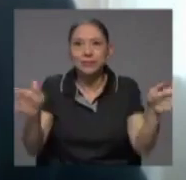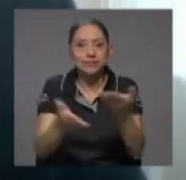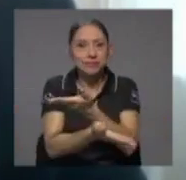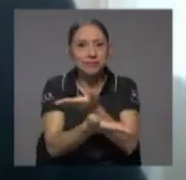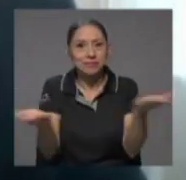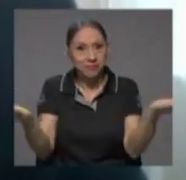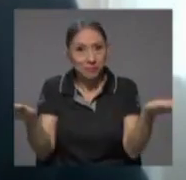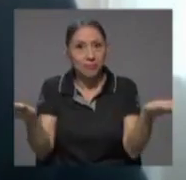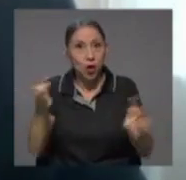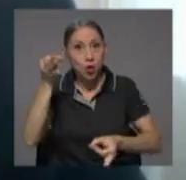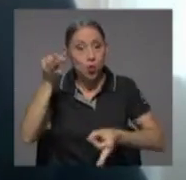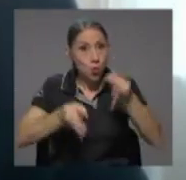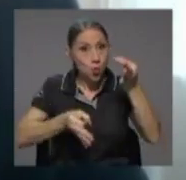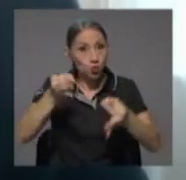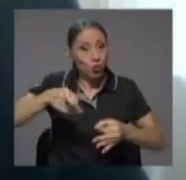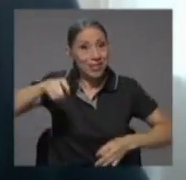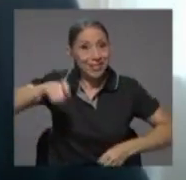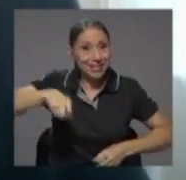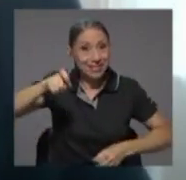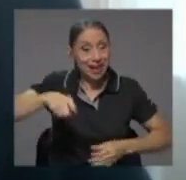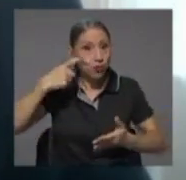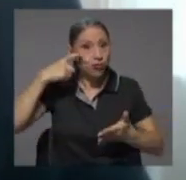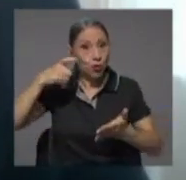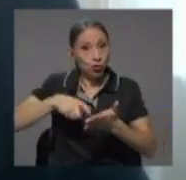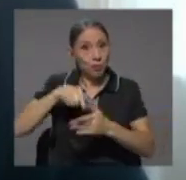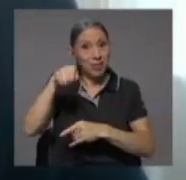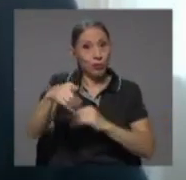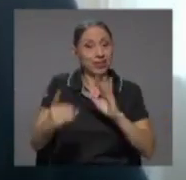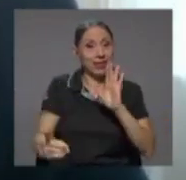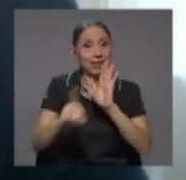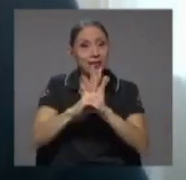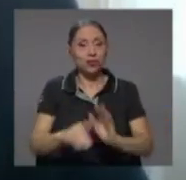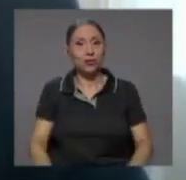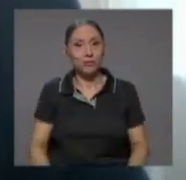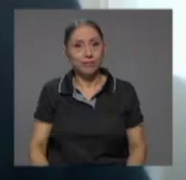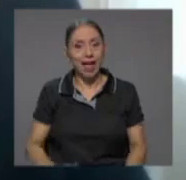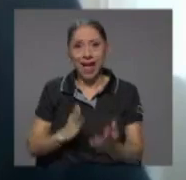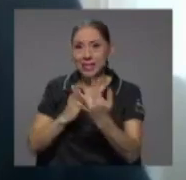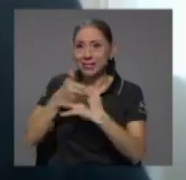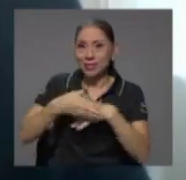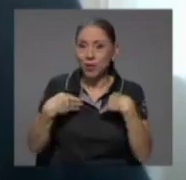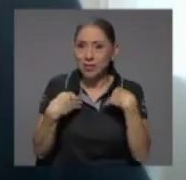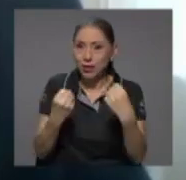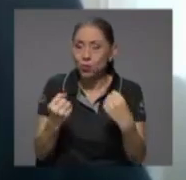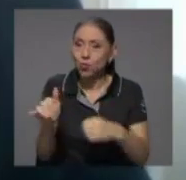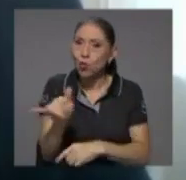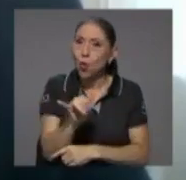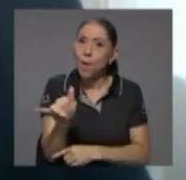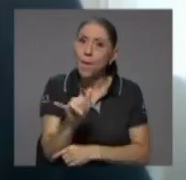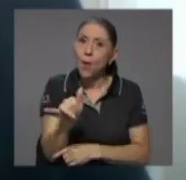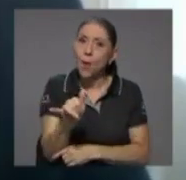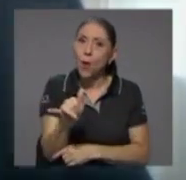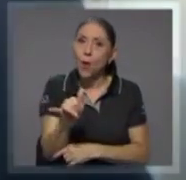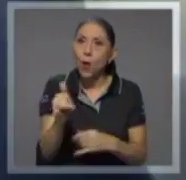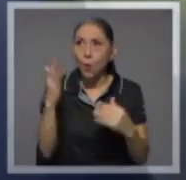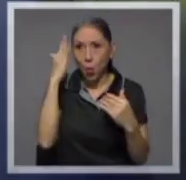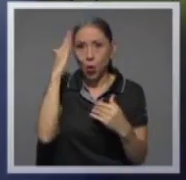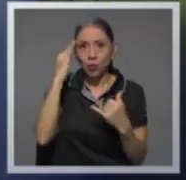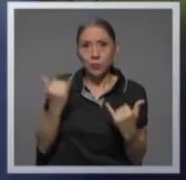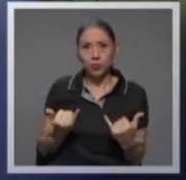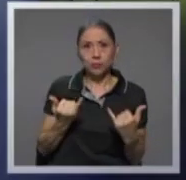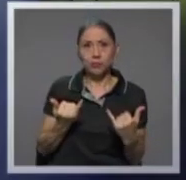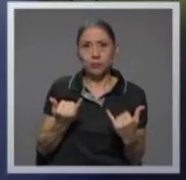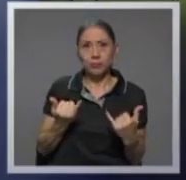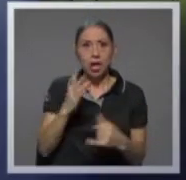justo y necesario y reconocimiento de ese de ese del acceso a la salud como como lo conocemos hoy en día y como